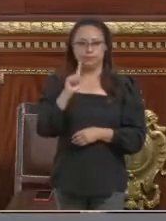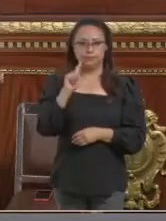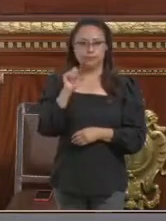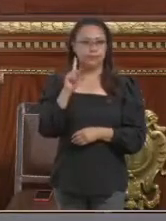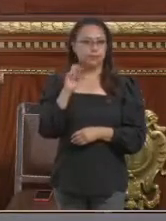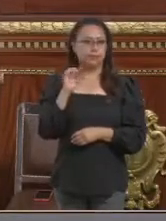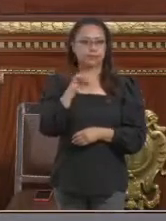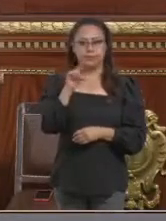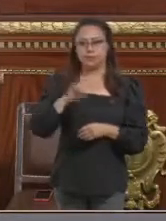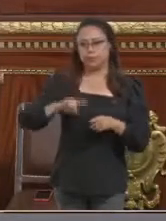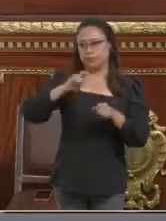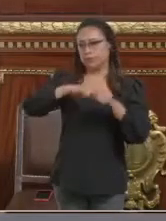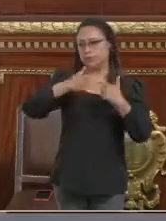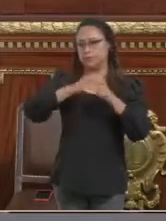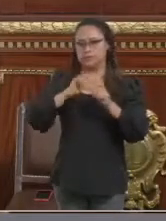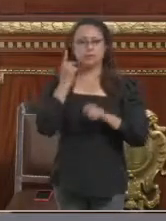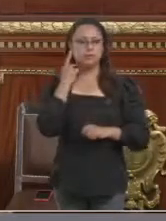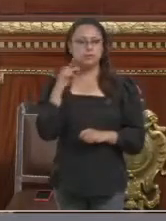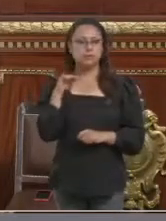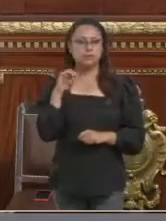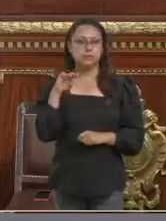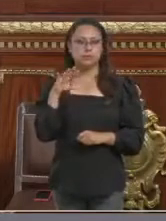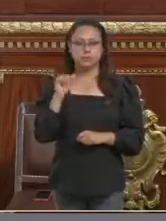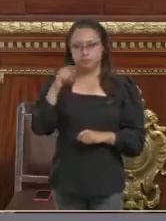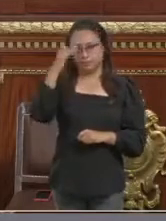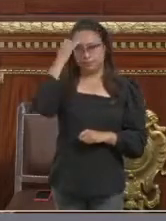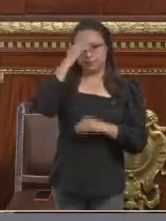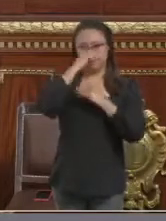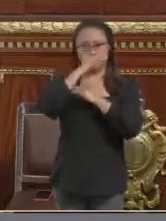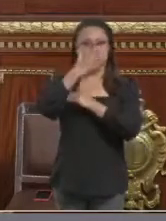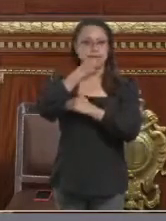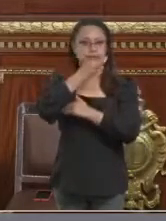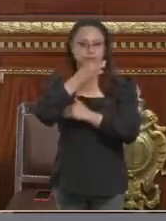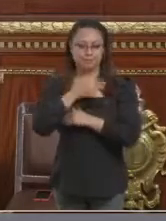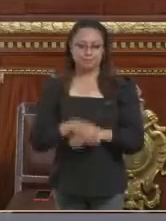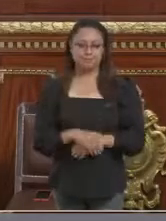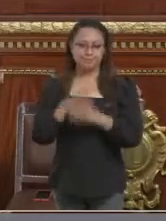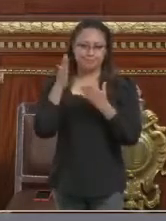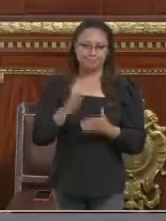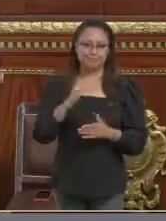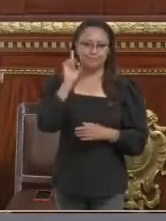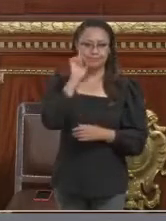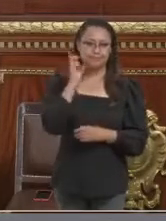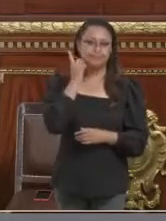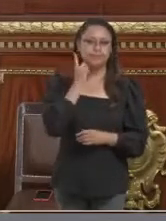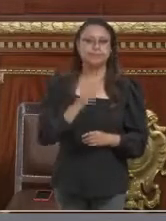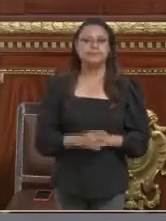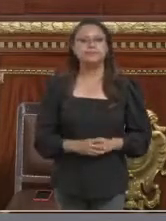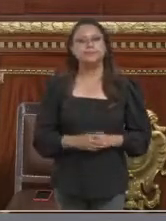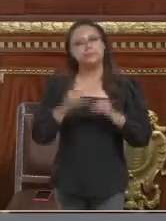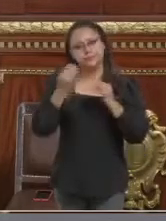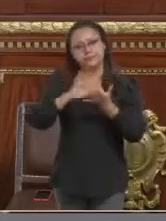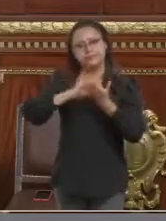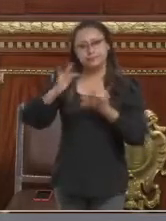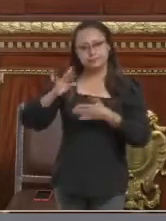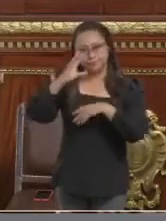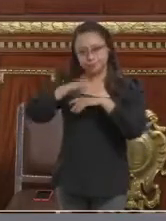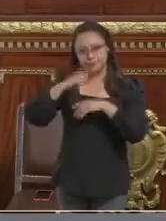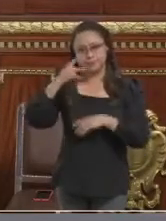Parlamentario de Morena, hasta por cinco minutos. Adelante, diputada. Muchas gracias, con su venia, presidente.